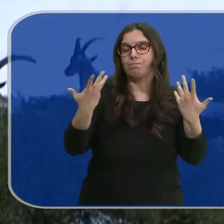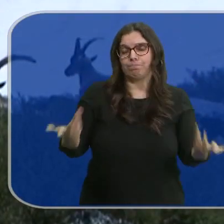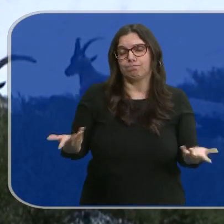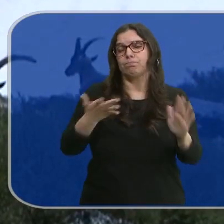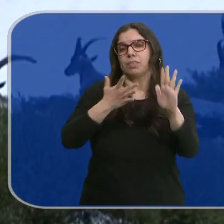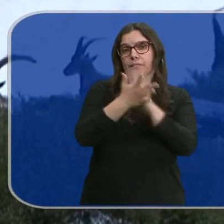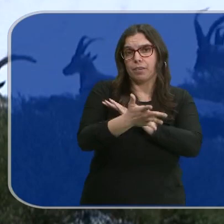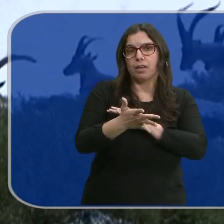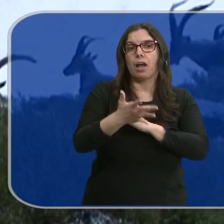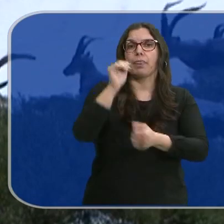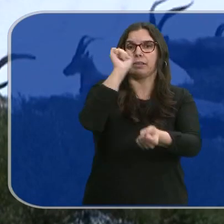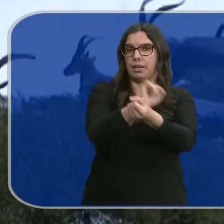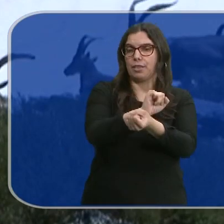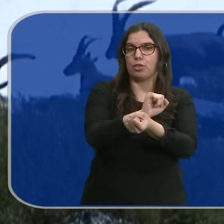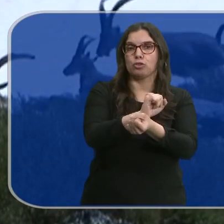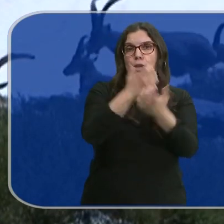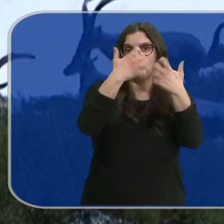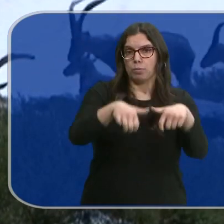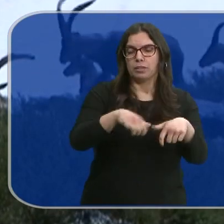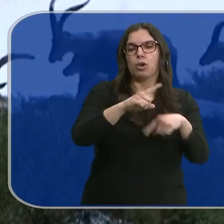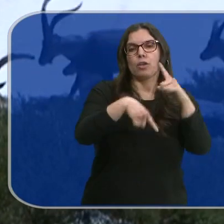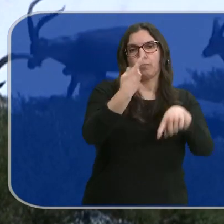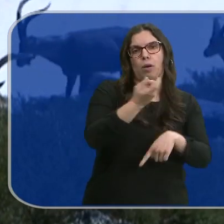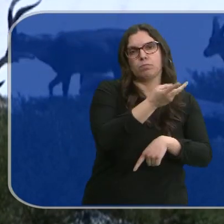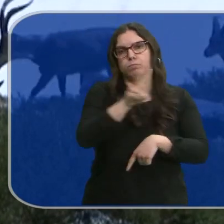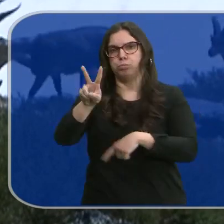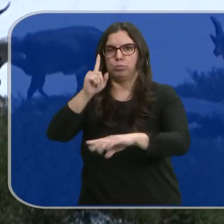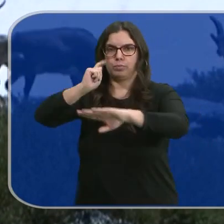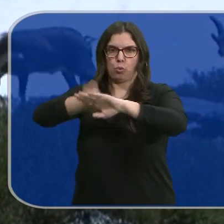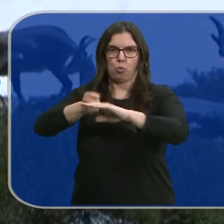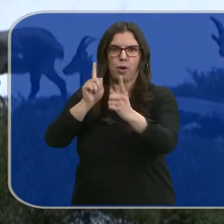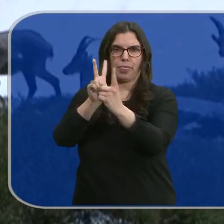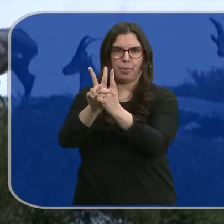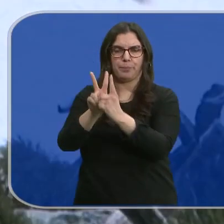consiguiente, se procedió a su detención y fueron puestas a disposición judicial.